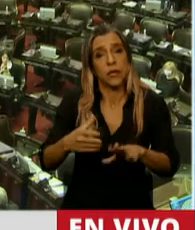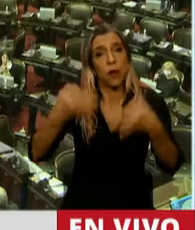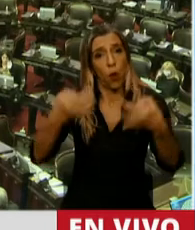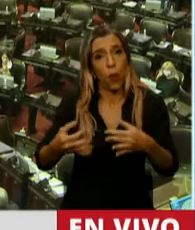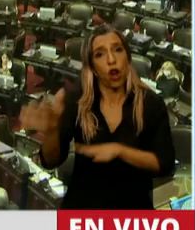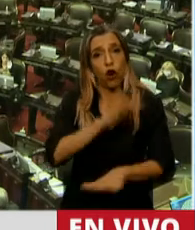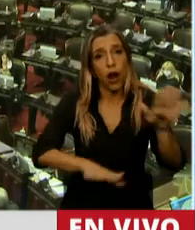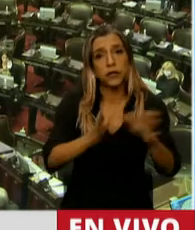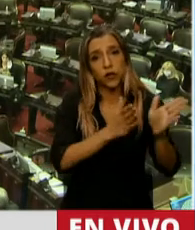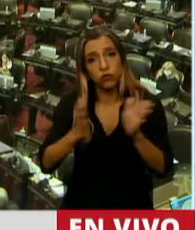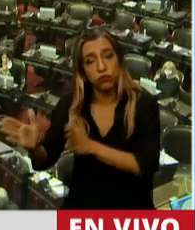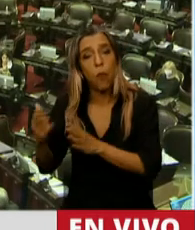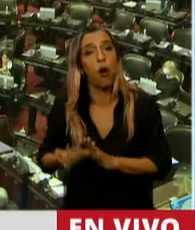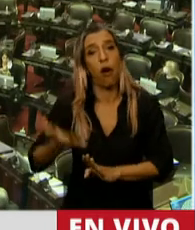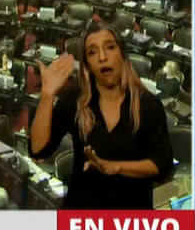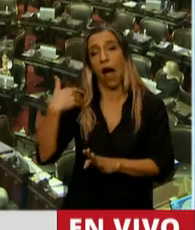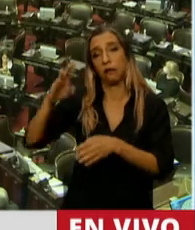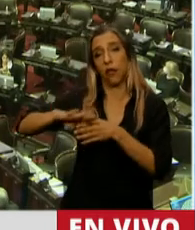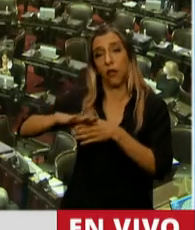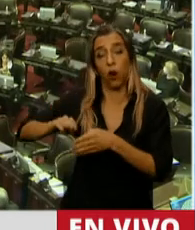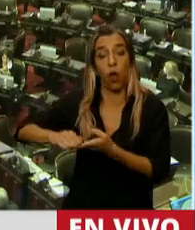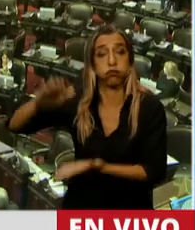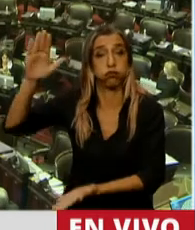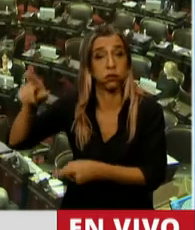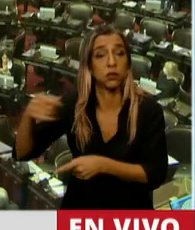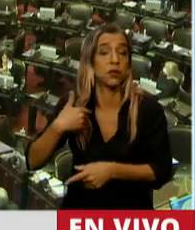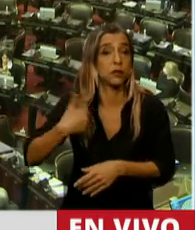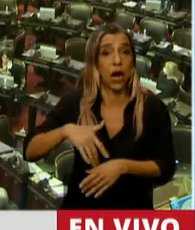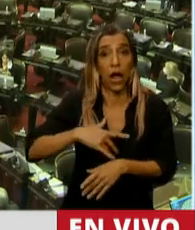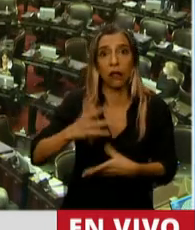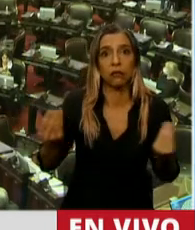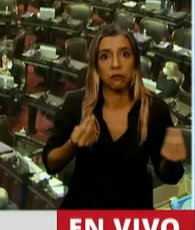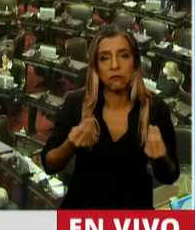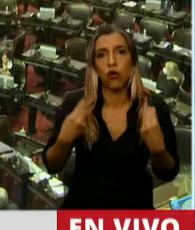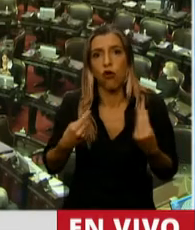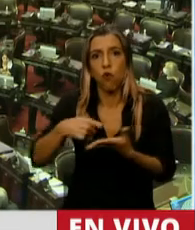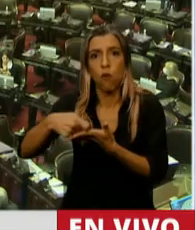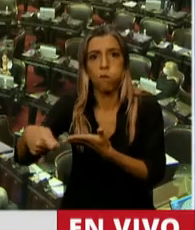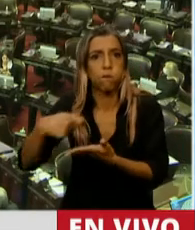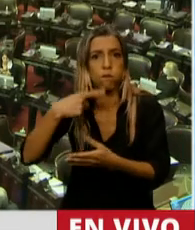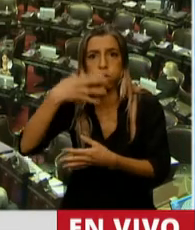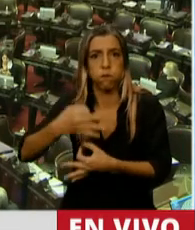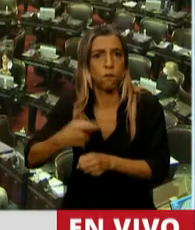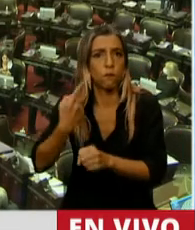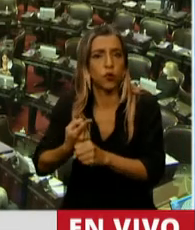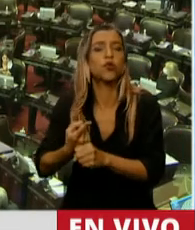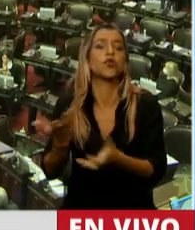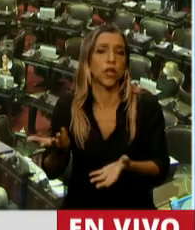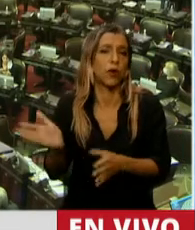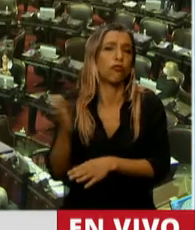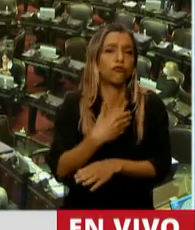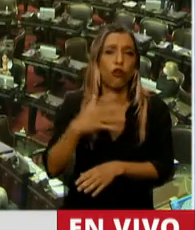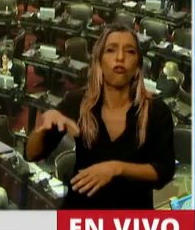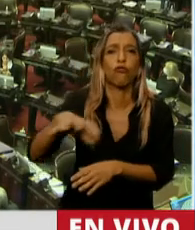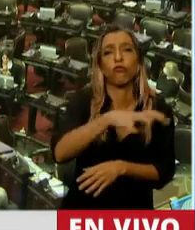ordenar el desastre y el endeudamiento que le habían generado al país, imposible de cumplir, dicho por todos los